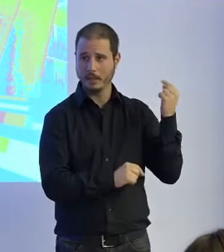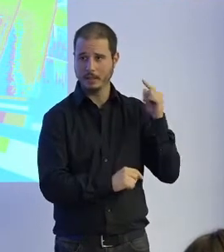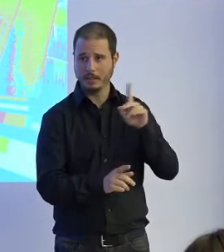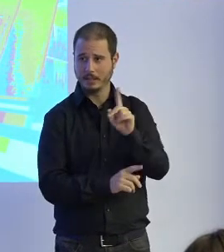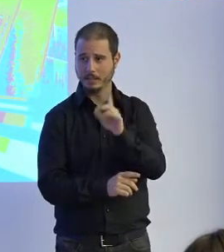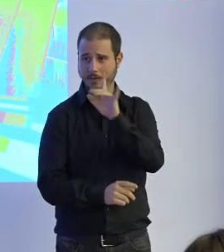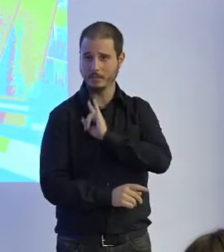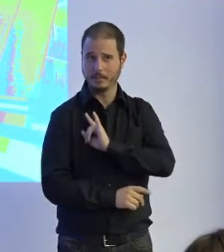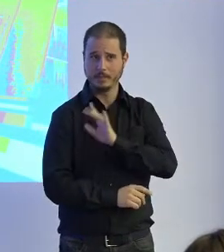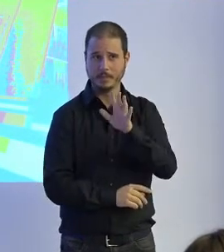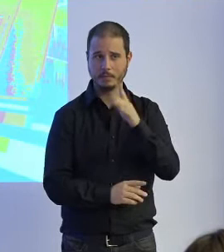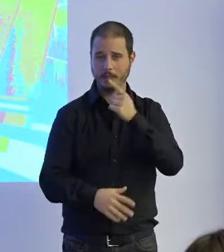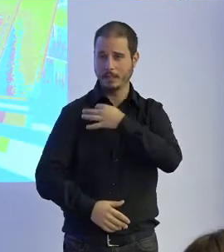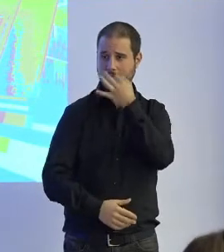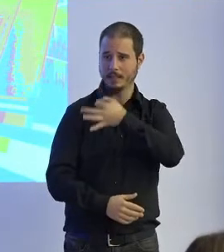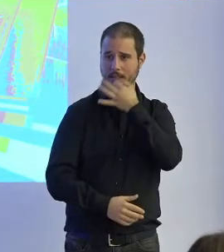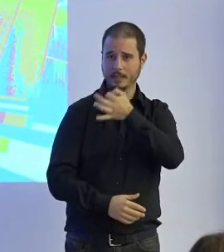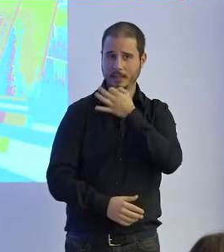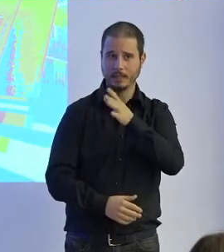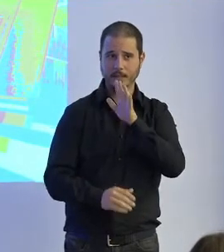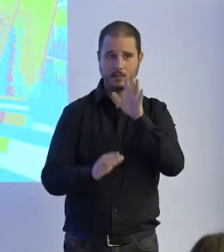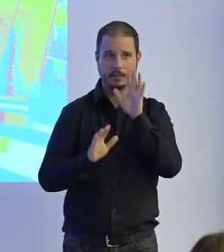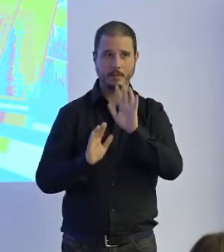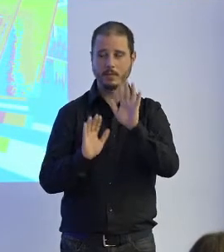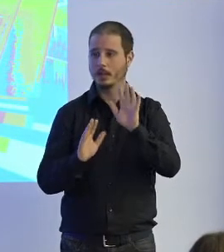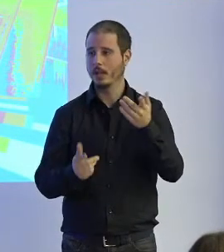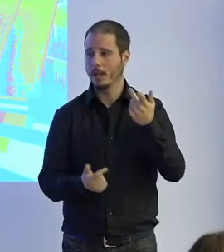lo siento, estaba para la charla de esta tarde en la Asociación de Aprensivos Anónimo.